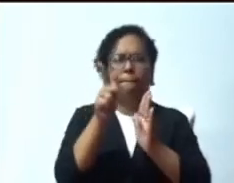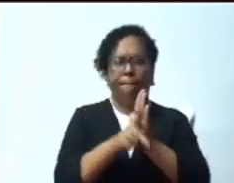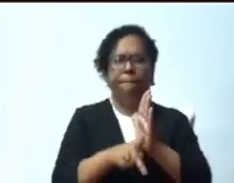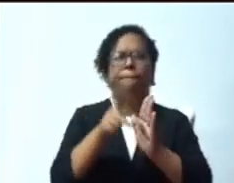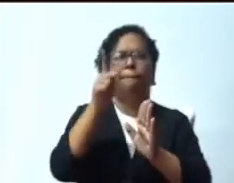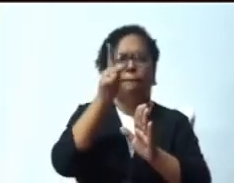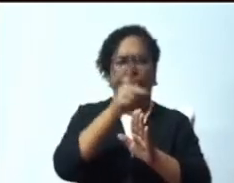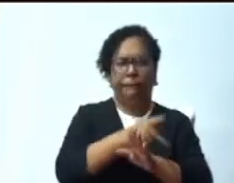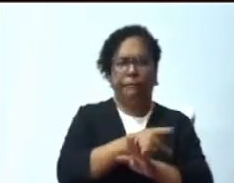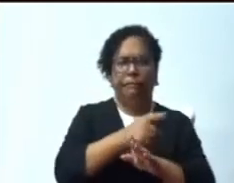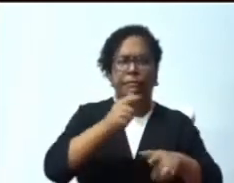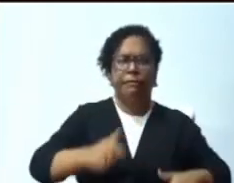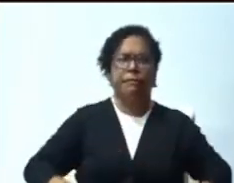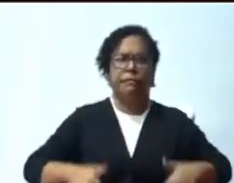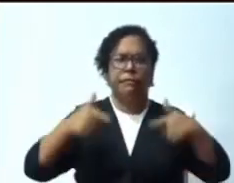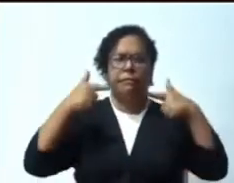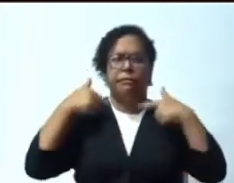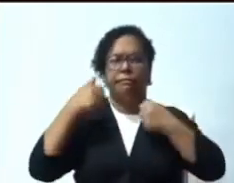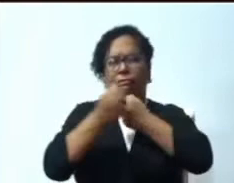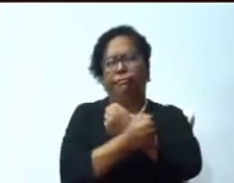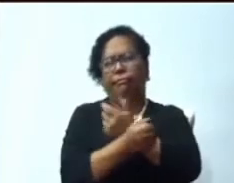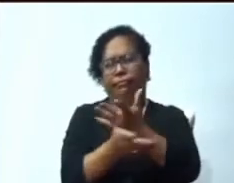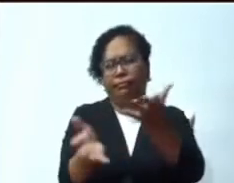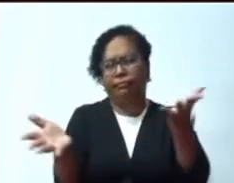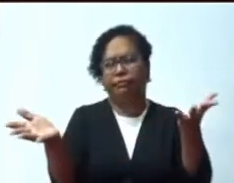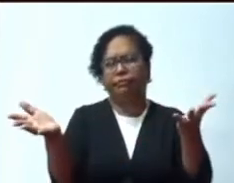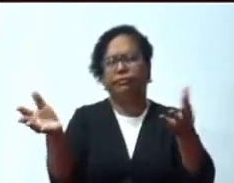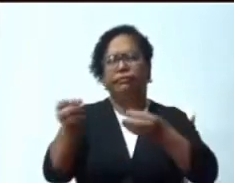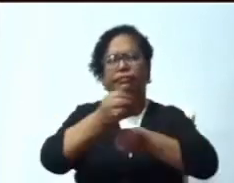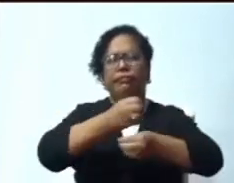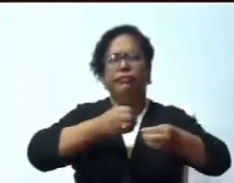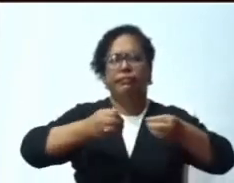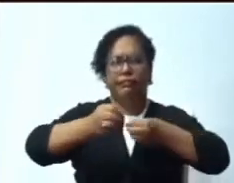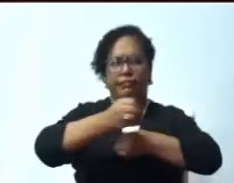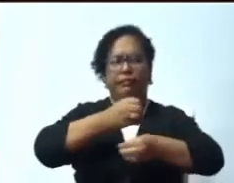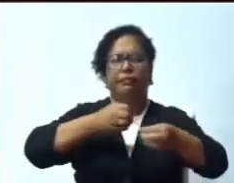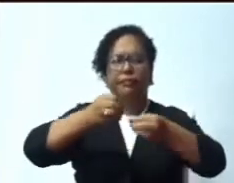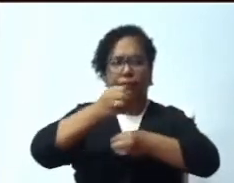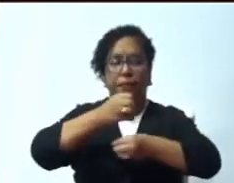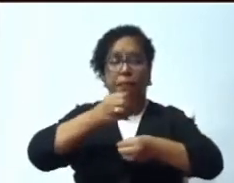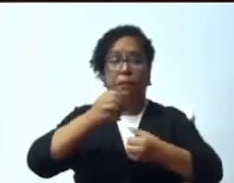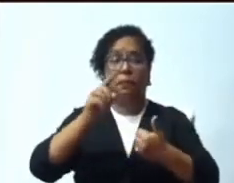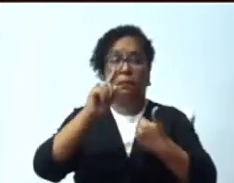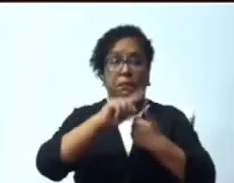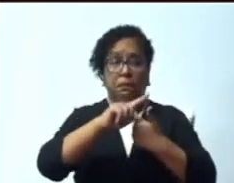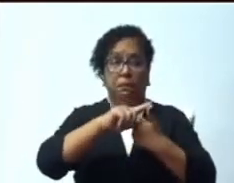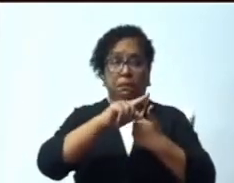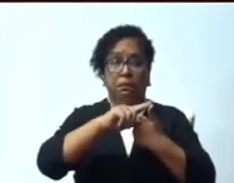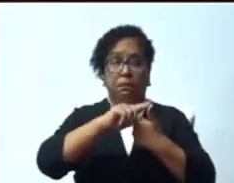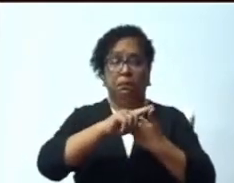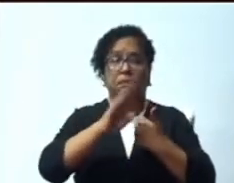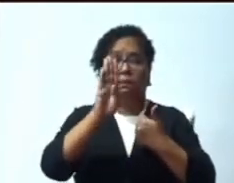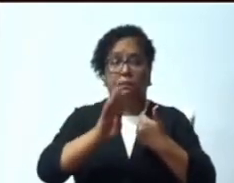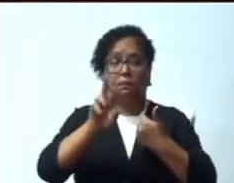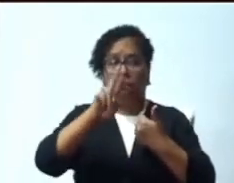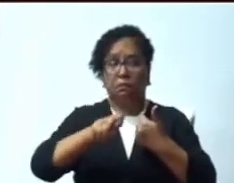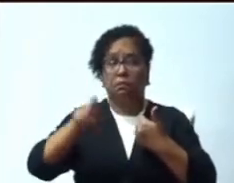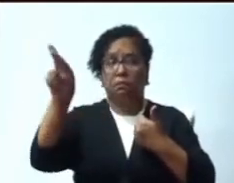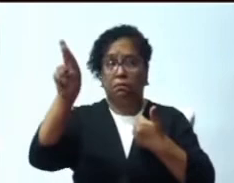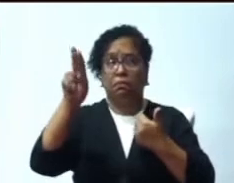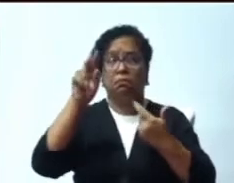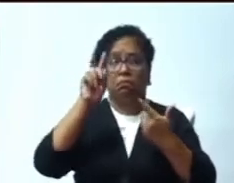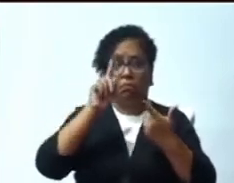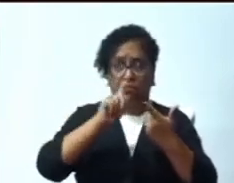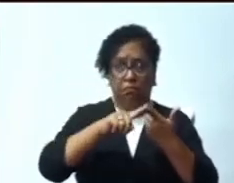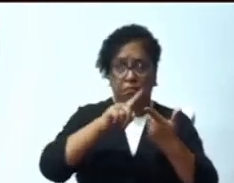y de la Pastoral Vida, de la conferencia del Espícopado Dominicano que dirige